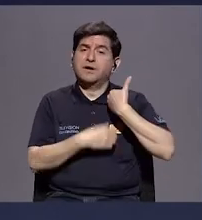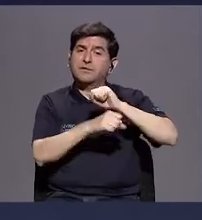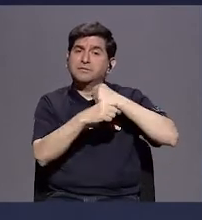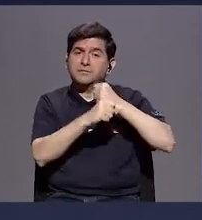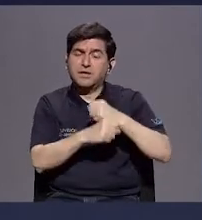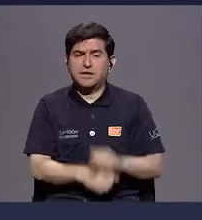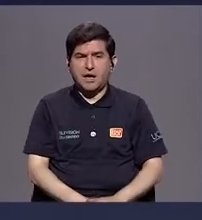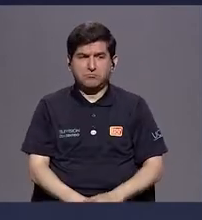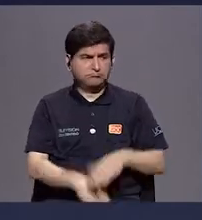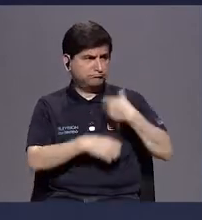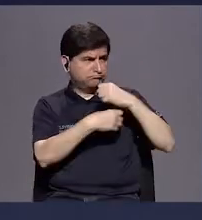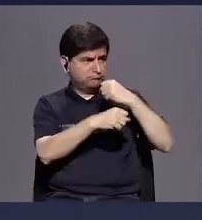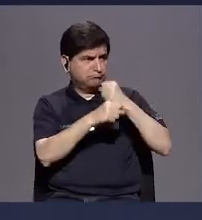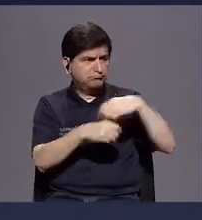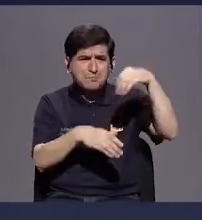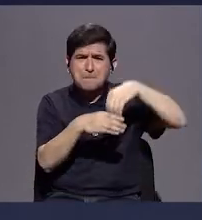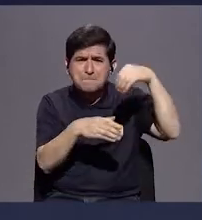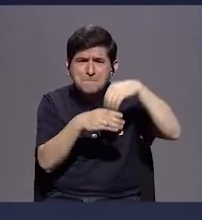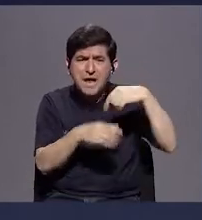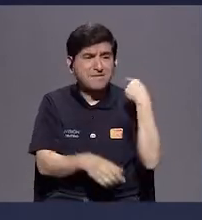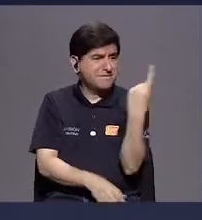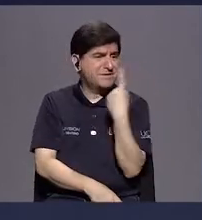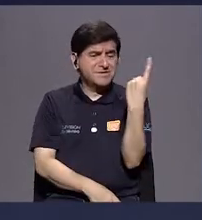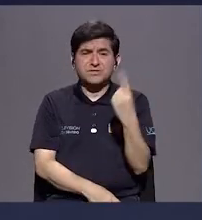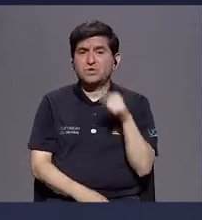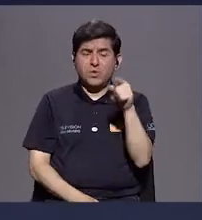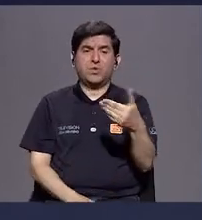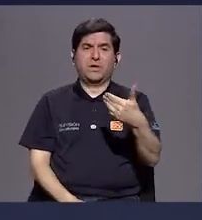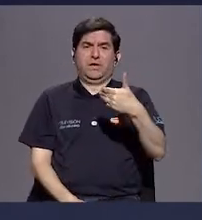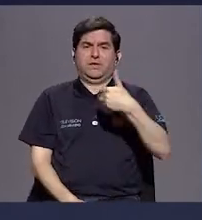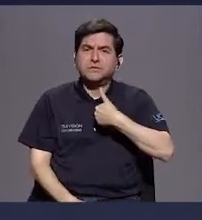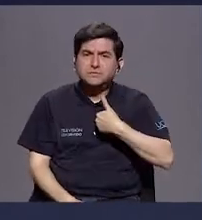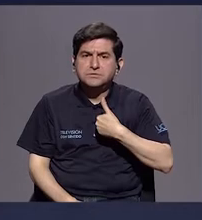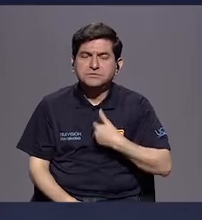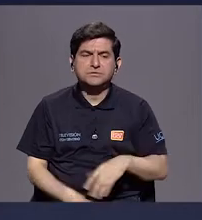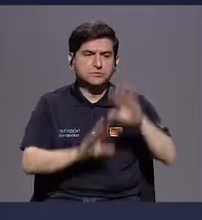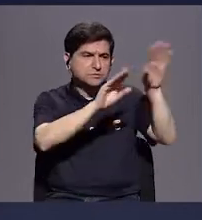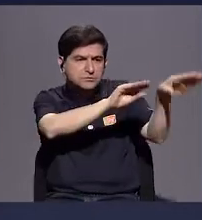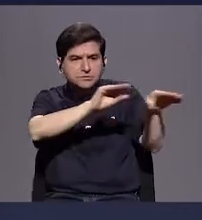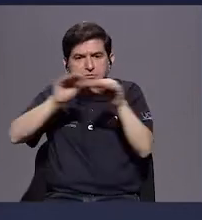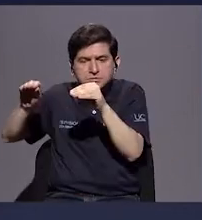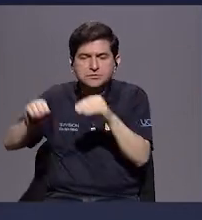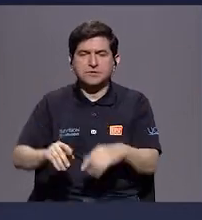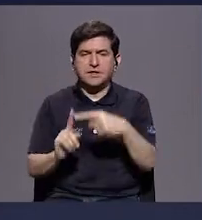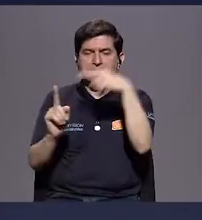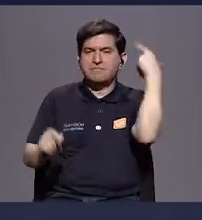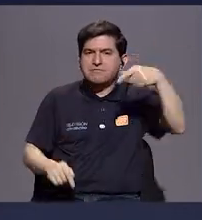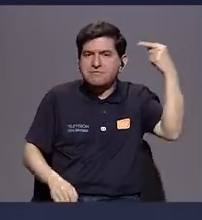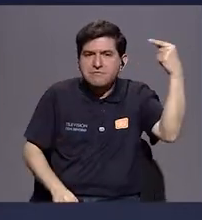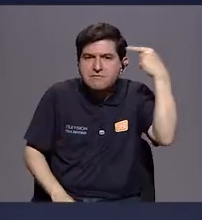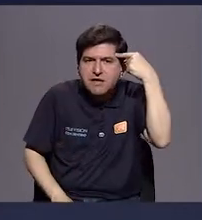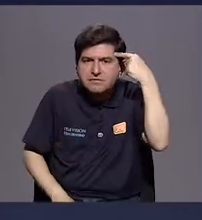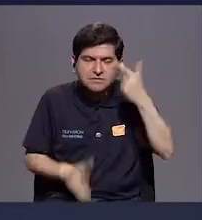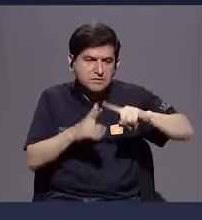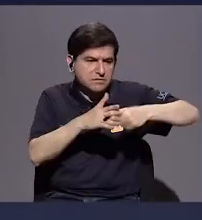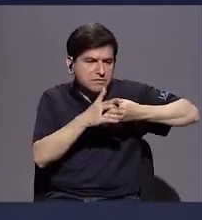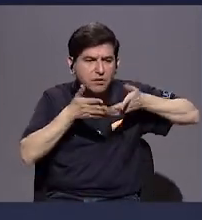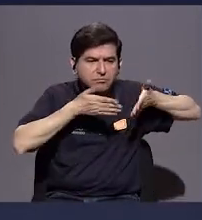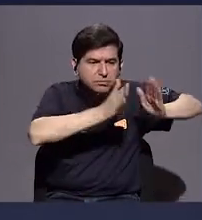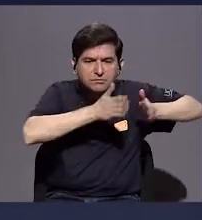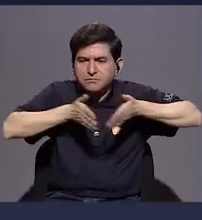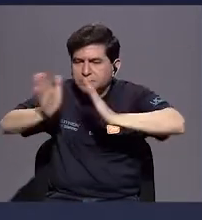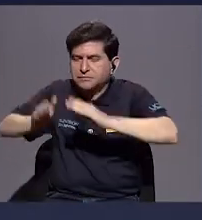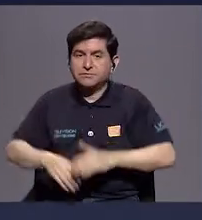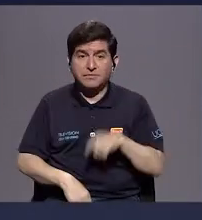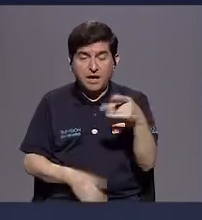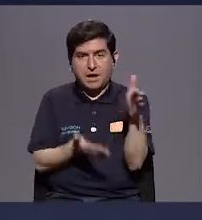porque las municipalidades invierten únicamente lo que reciben de transferencia por parte del Estado en la reparación de caminos